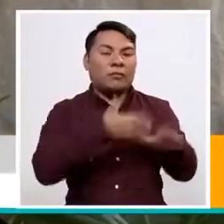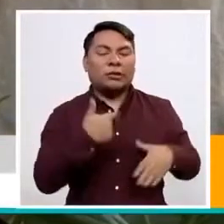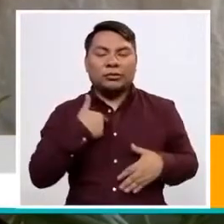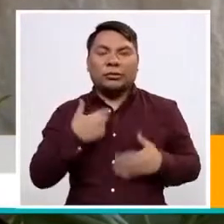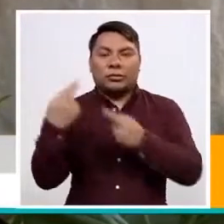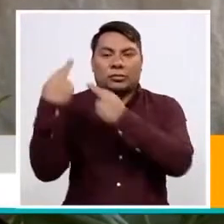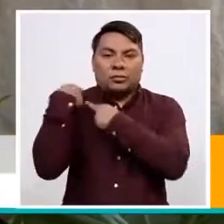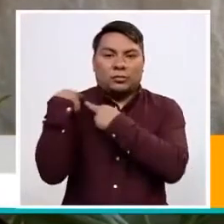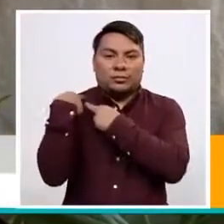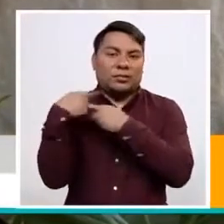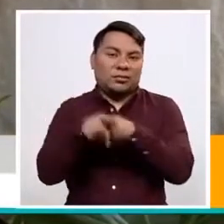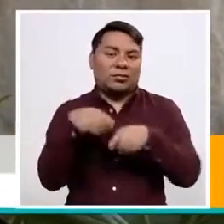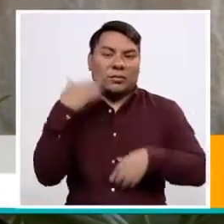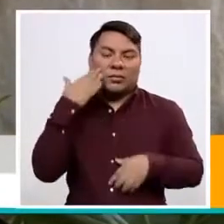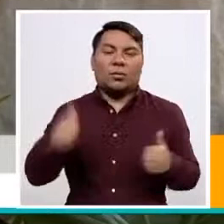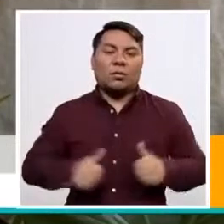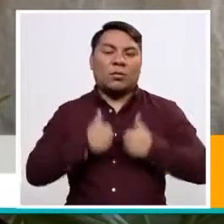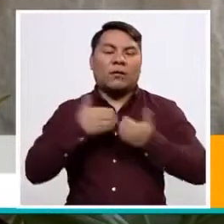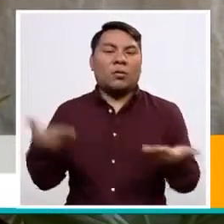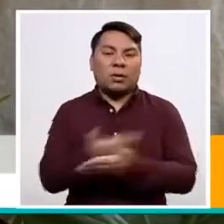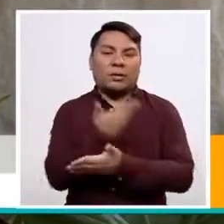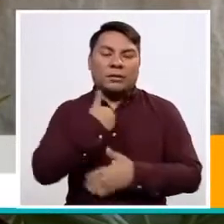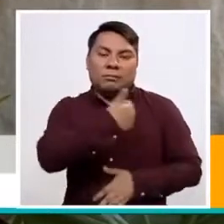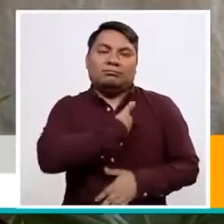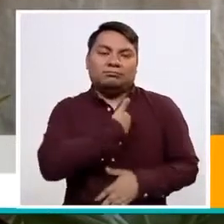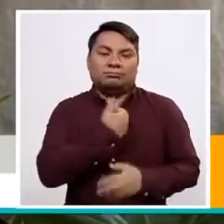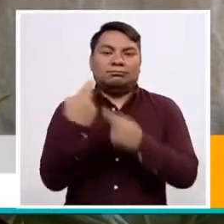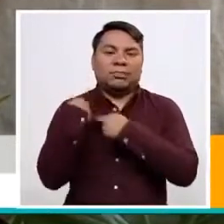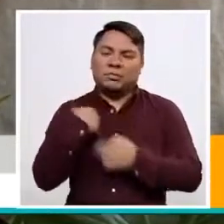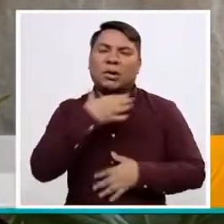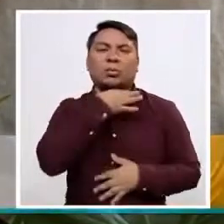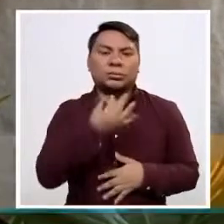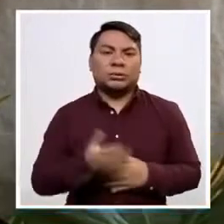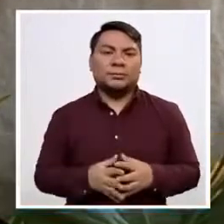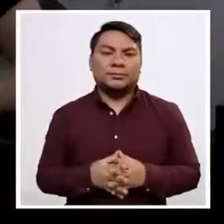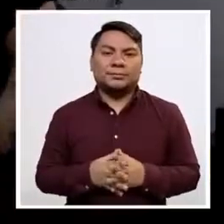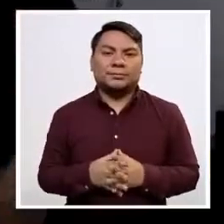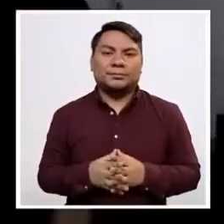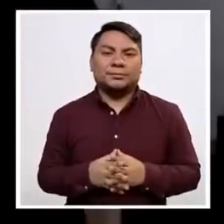toda esta nueva vida que me tocó y que me encanta.